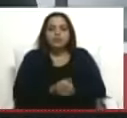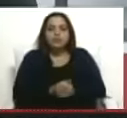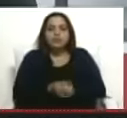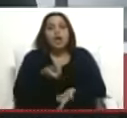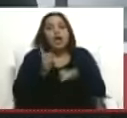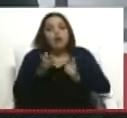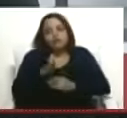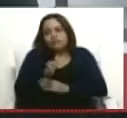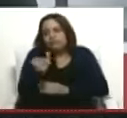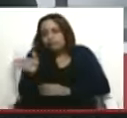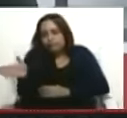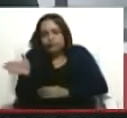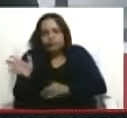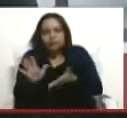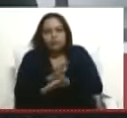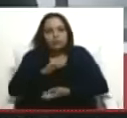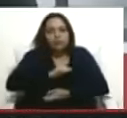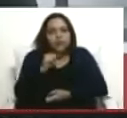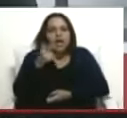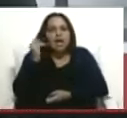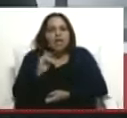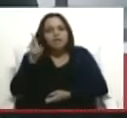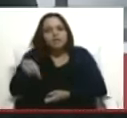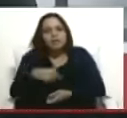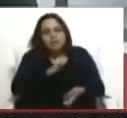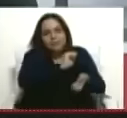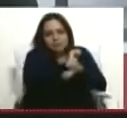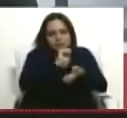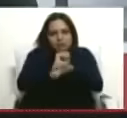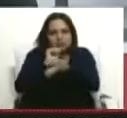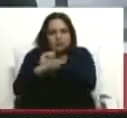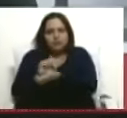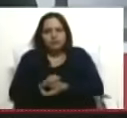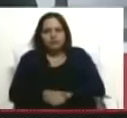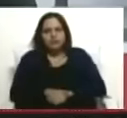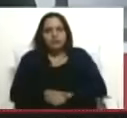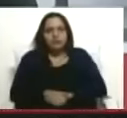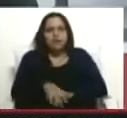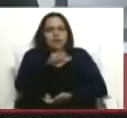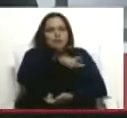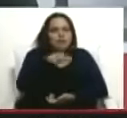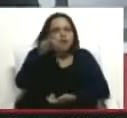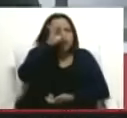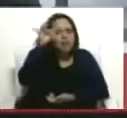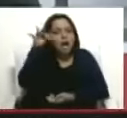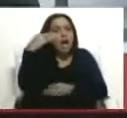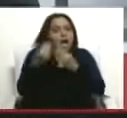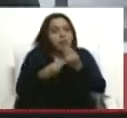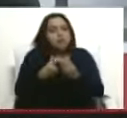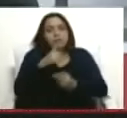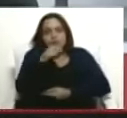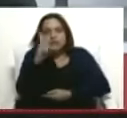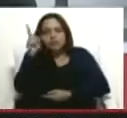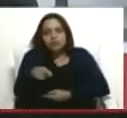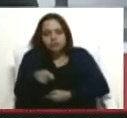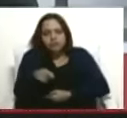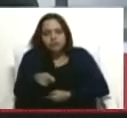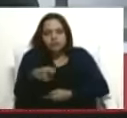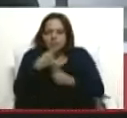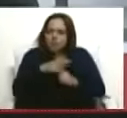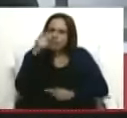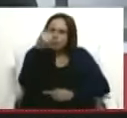lamentablemente también y han tenido que ser detenidos. Fiscales que hacen lo malo también. Oye, tú estás para